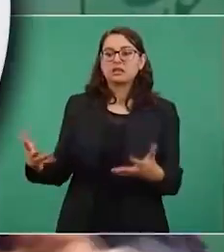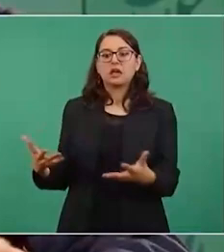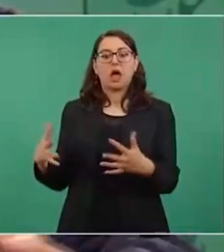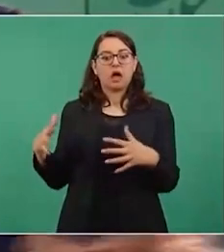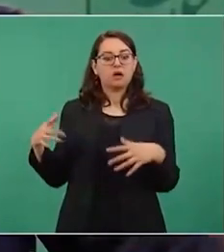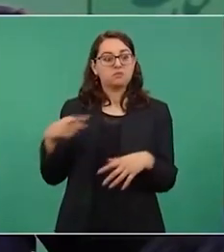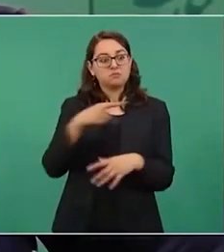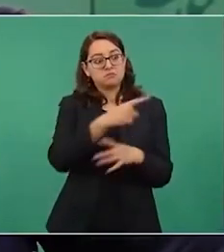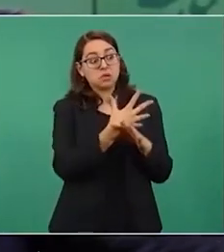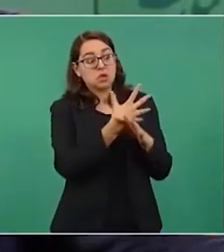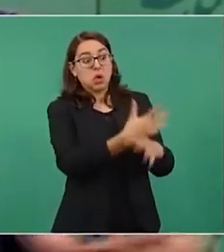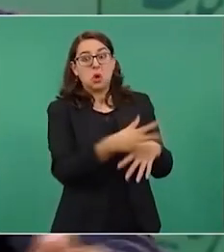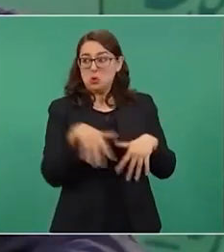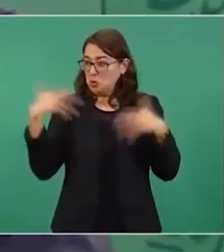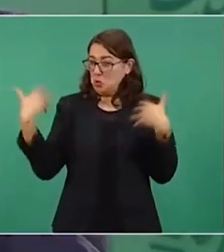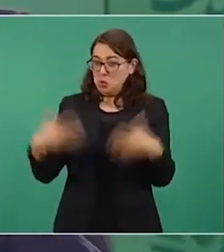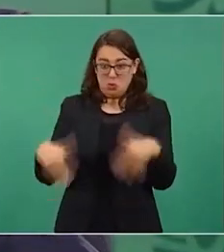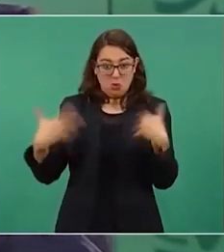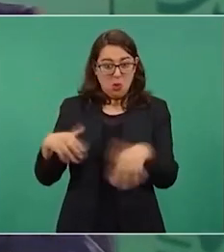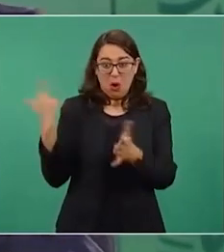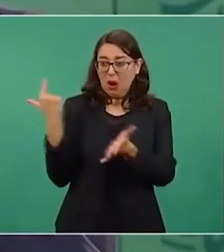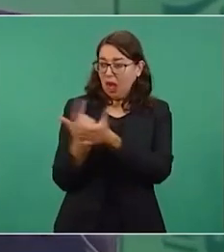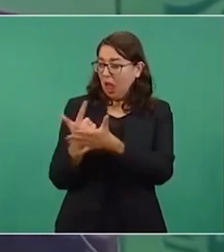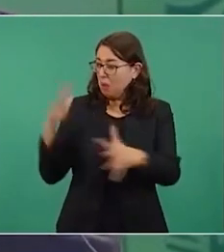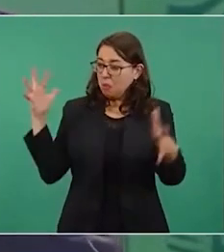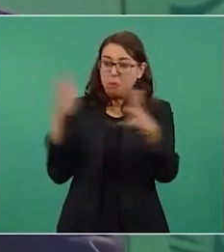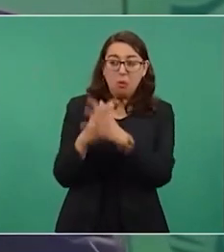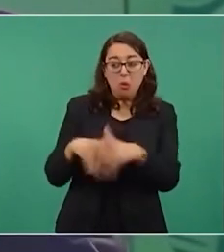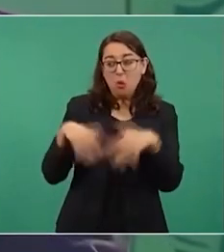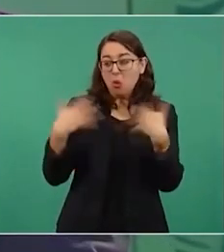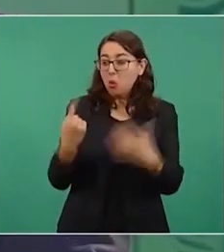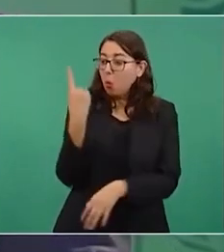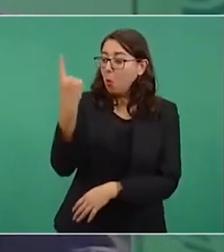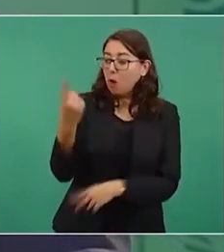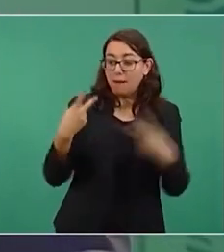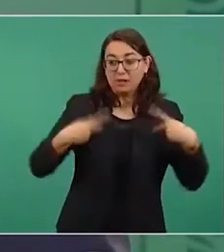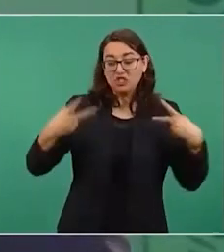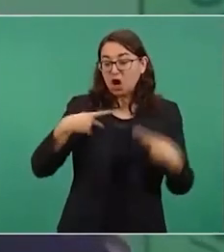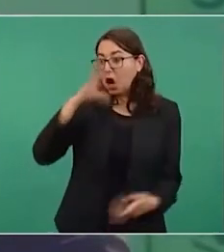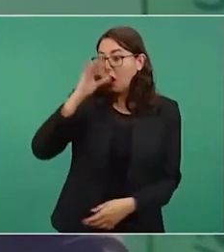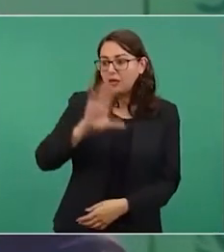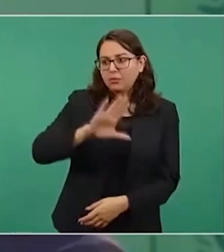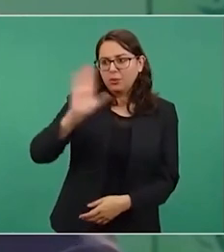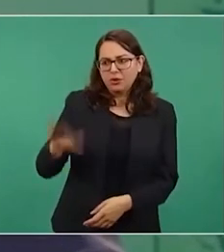Están, pero muy